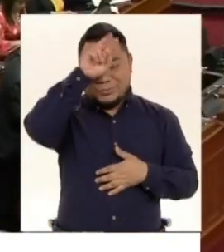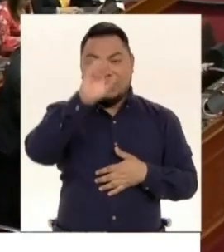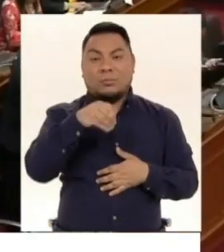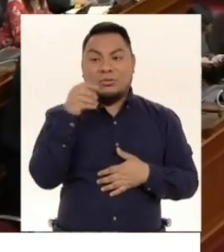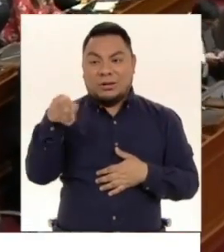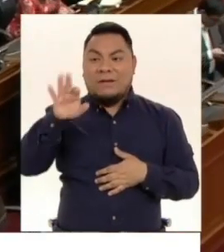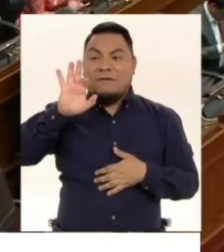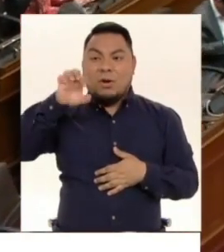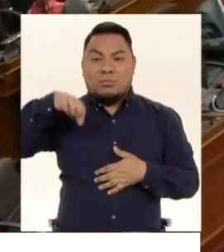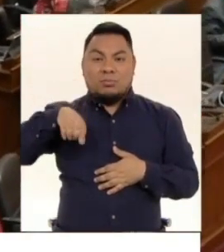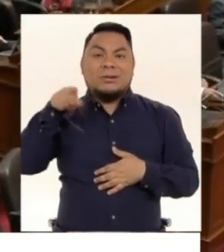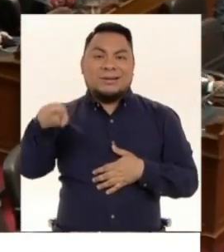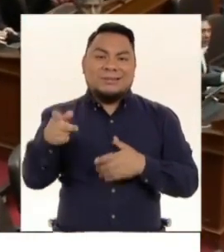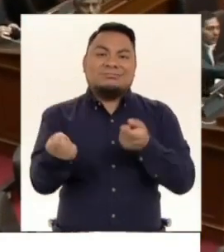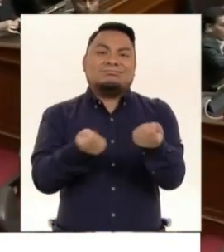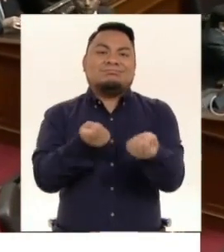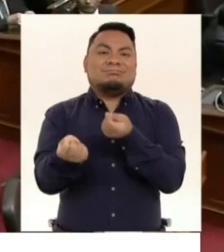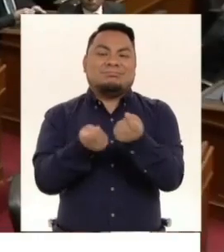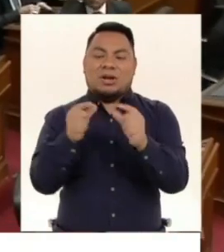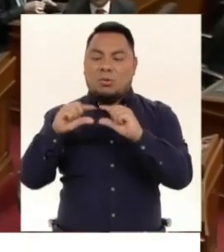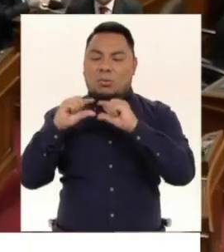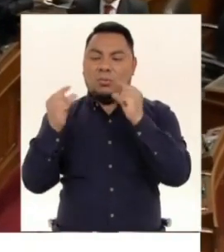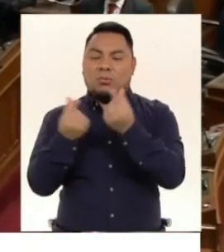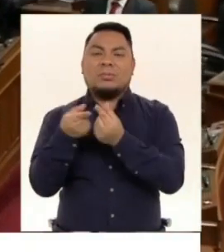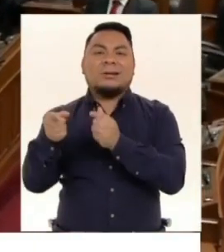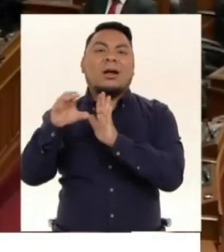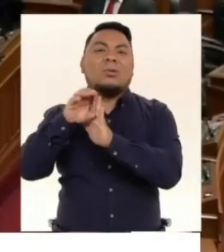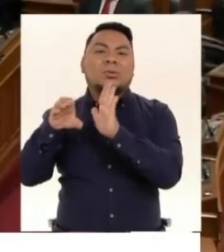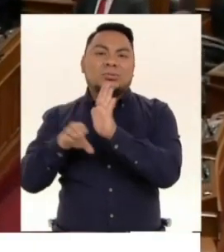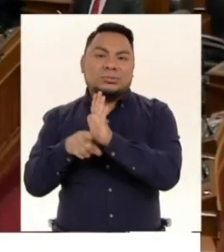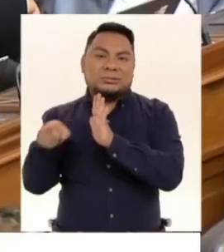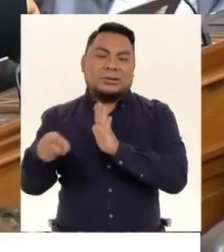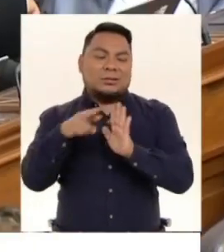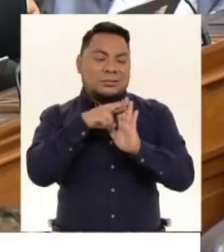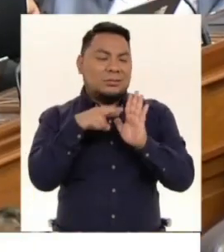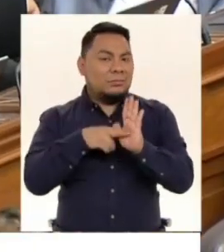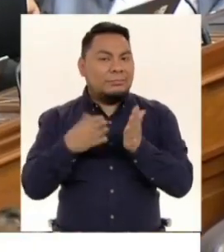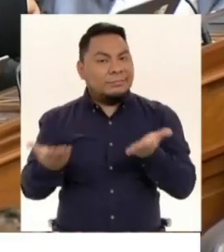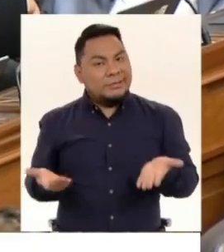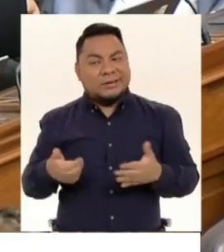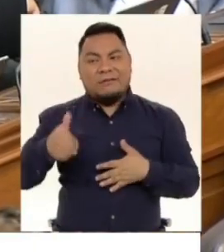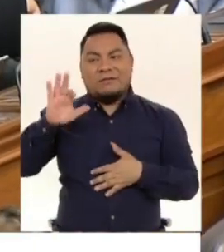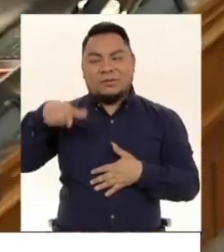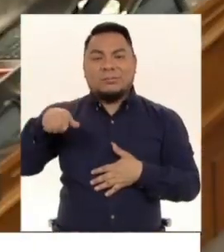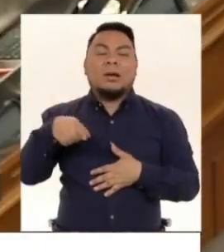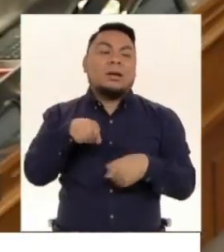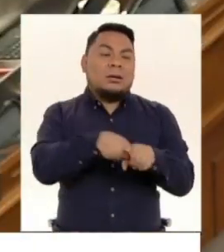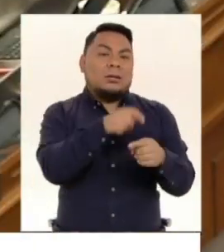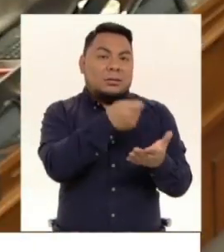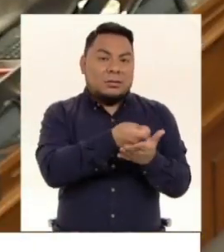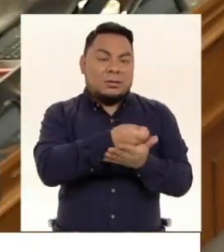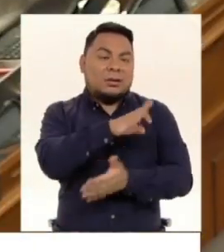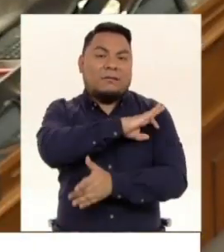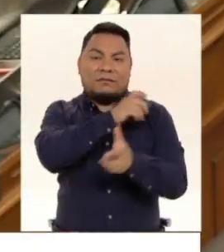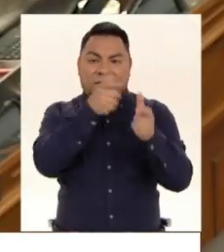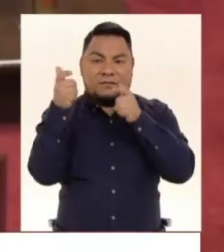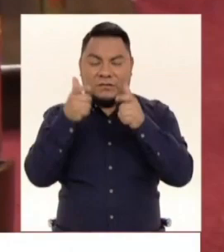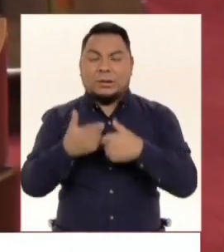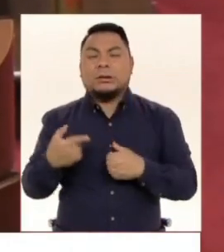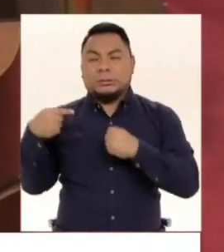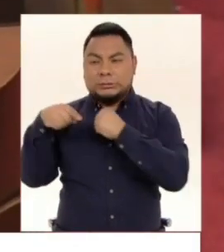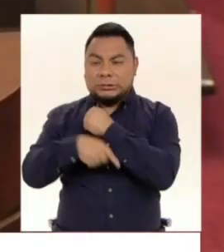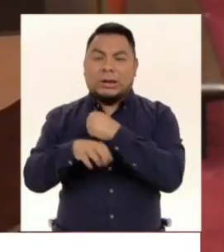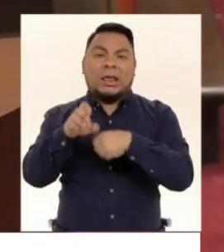Fuerza Popular seguirá a la cabeza de las comisiones de Constitución y Reglamento, Presupuesto, Fiscalización, Inteligencia,